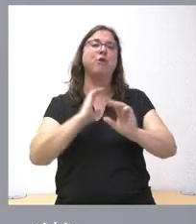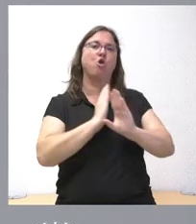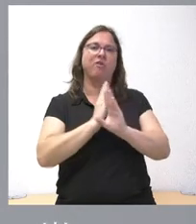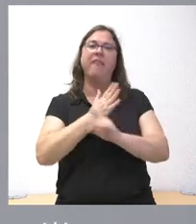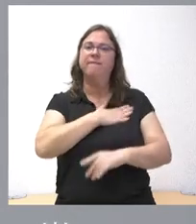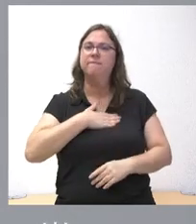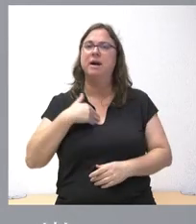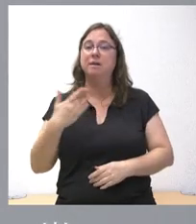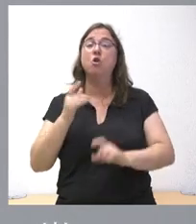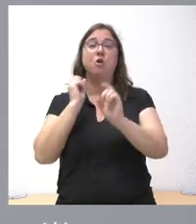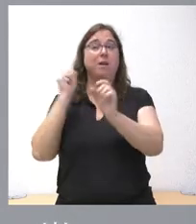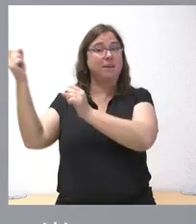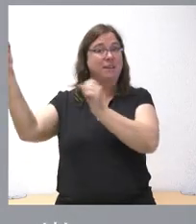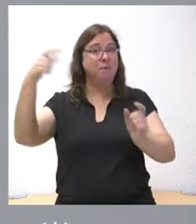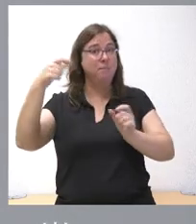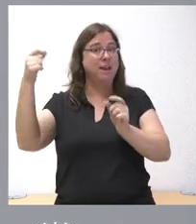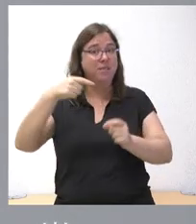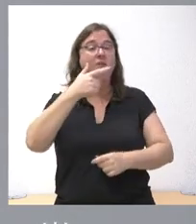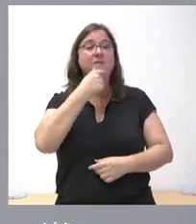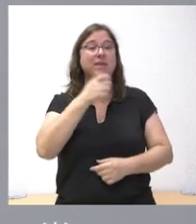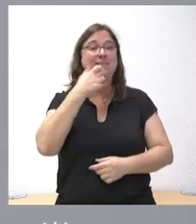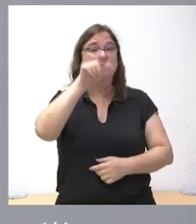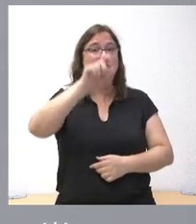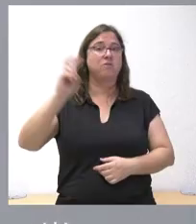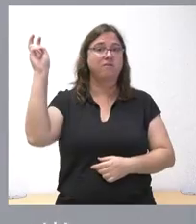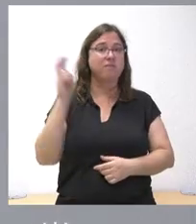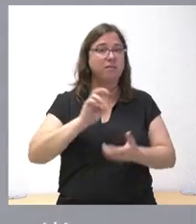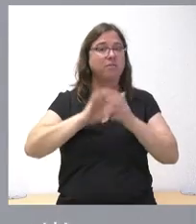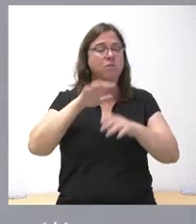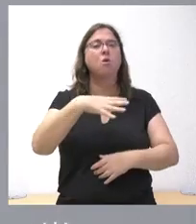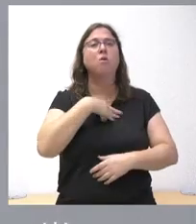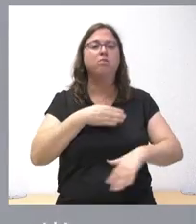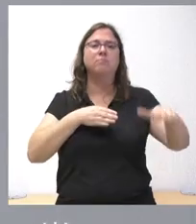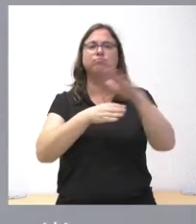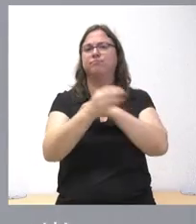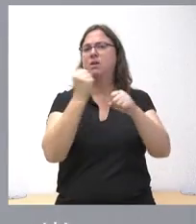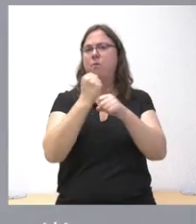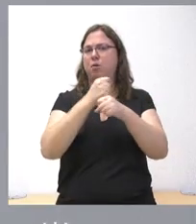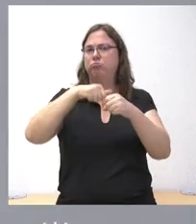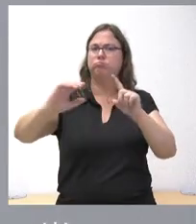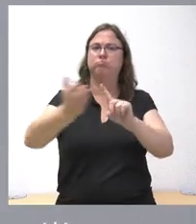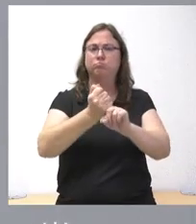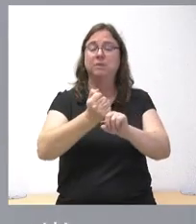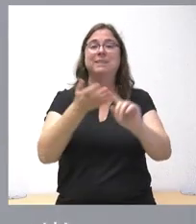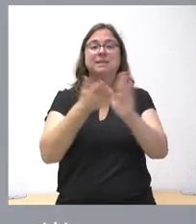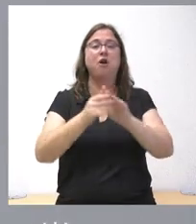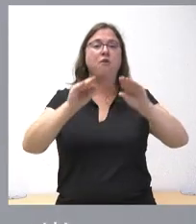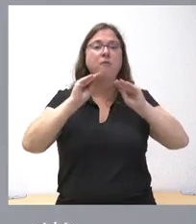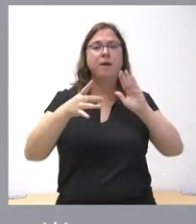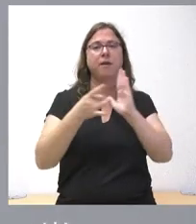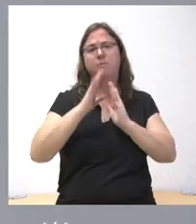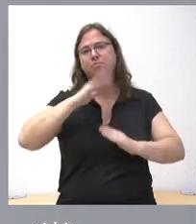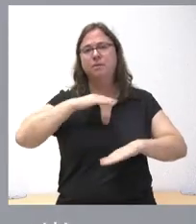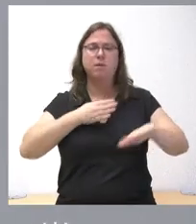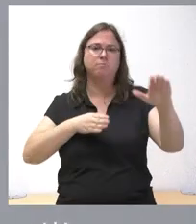y de una inmigración que facilite que aquellas personas que vienen a Castilla y León puedan acceder a un puesto de trabajo y, por tanto, que tengan el nivel de formación y cualificación para acceder